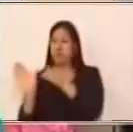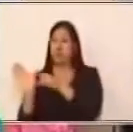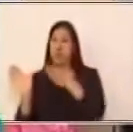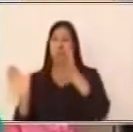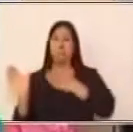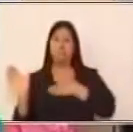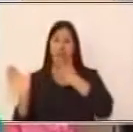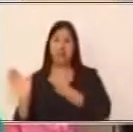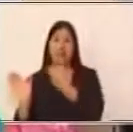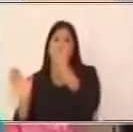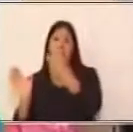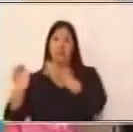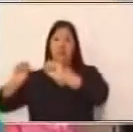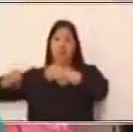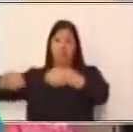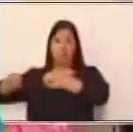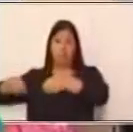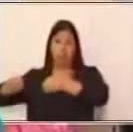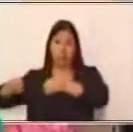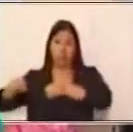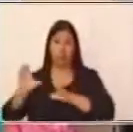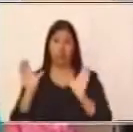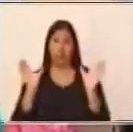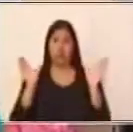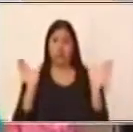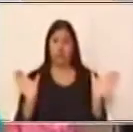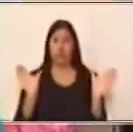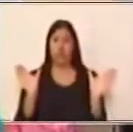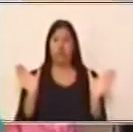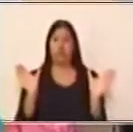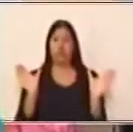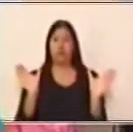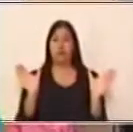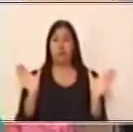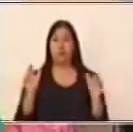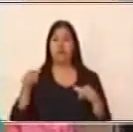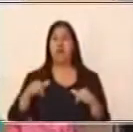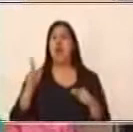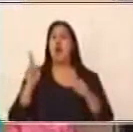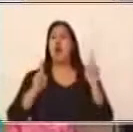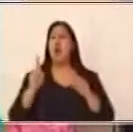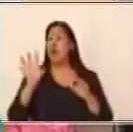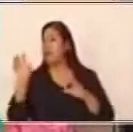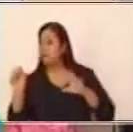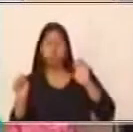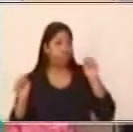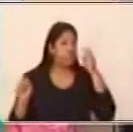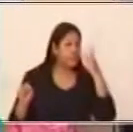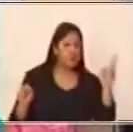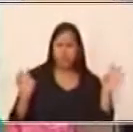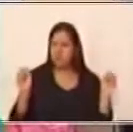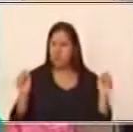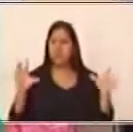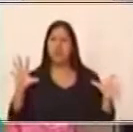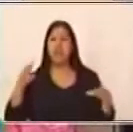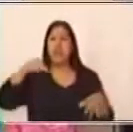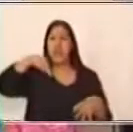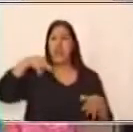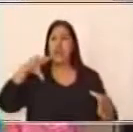corresponde a la proposición dos. Ahora identifiquemos el nexo. ¿Cuál es el nexo?